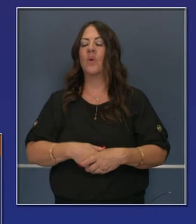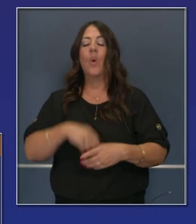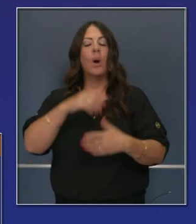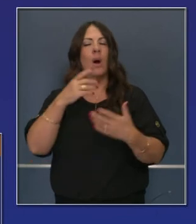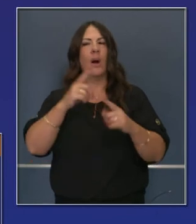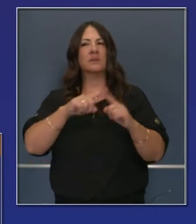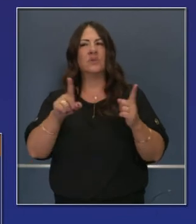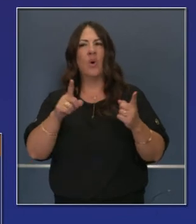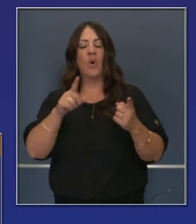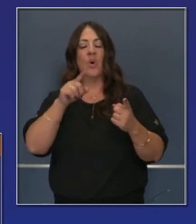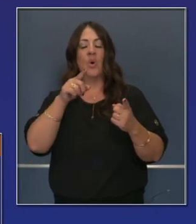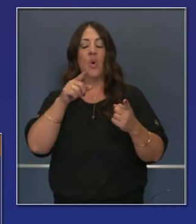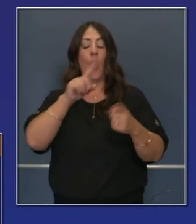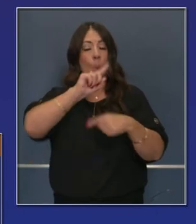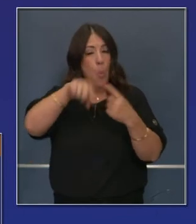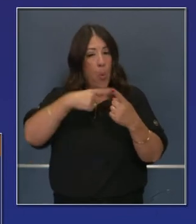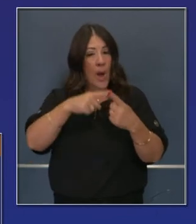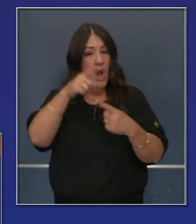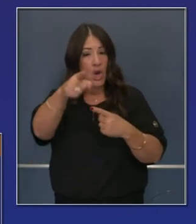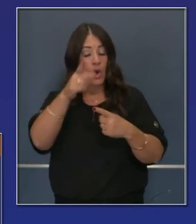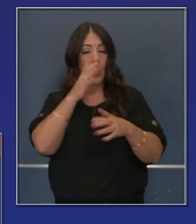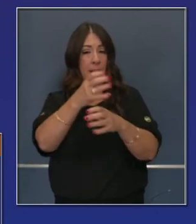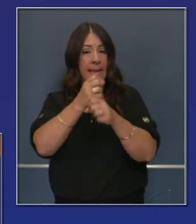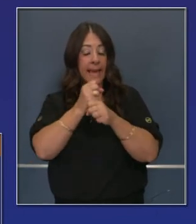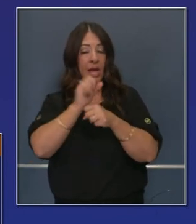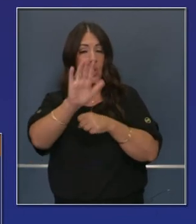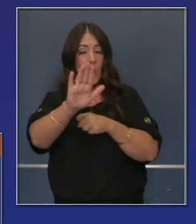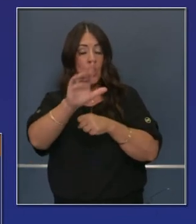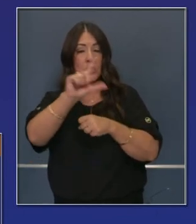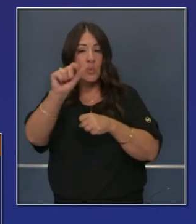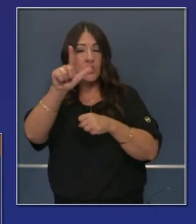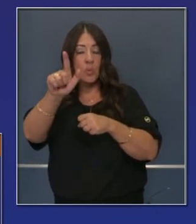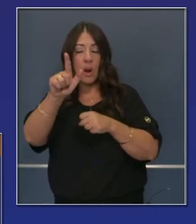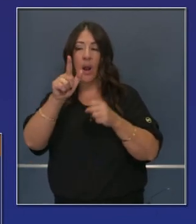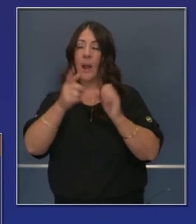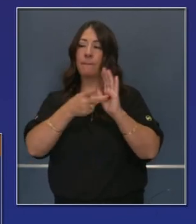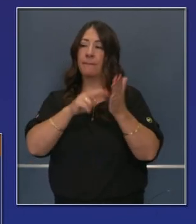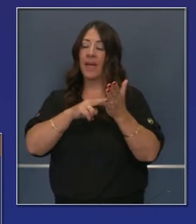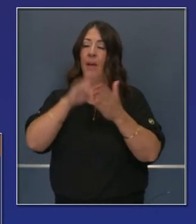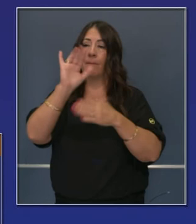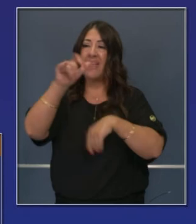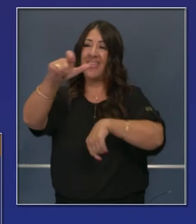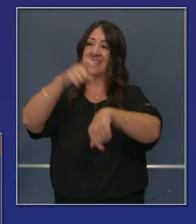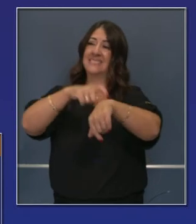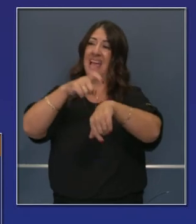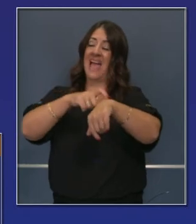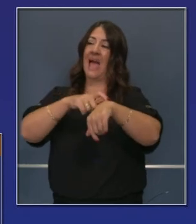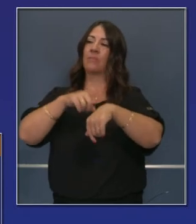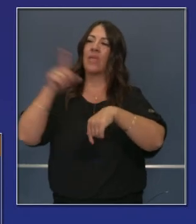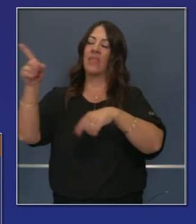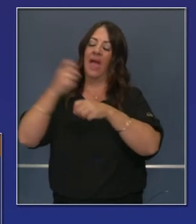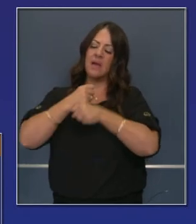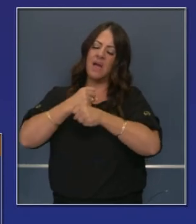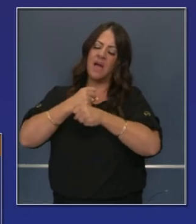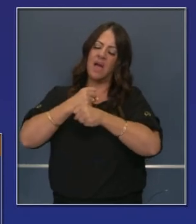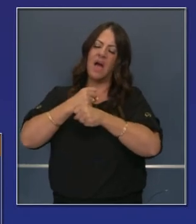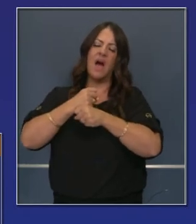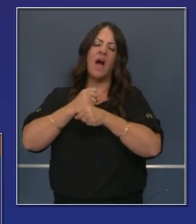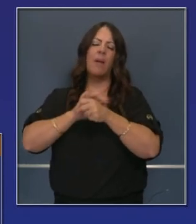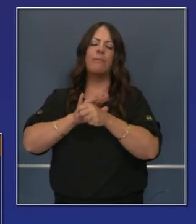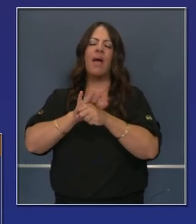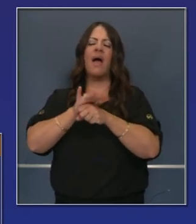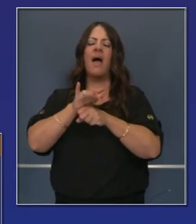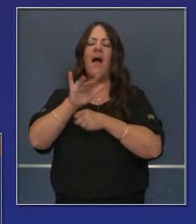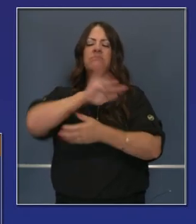La pregunta real es ¿cuándo en el 2021? Es que veremos una disponibilidad amplia y distribución amplia de